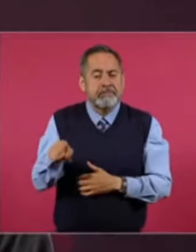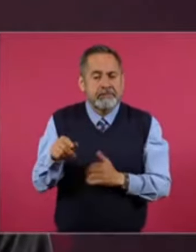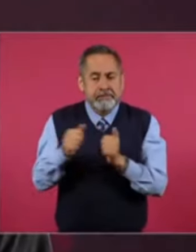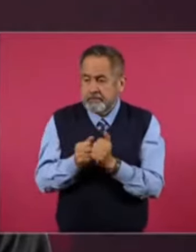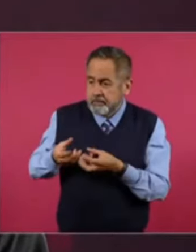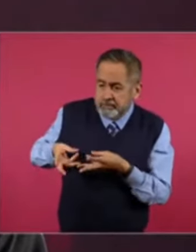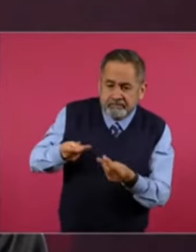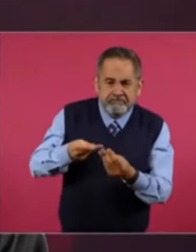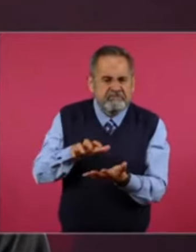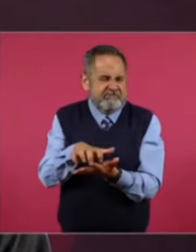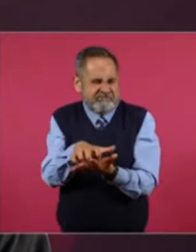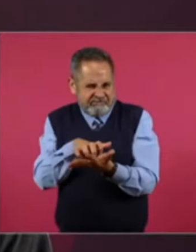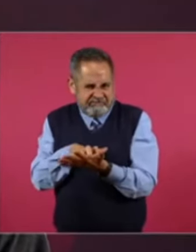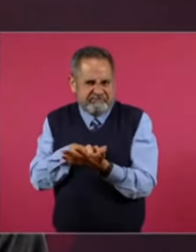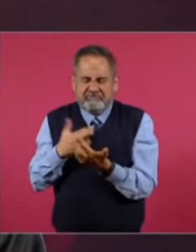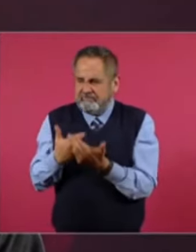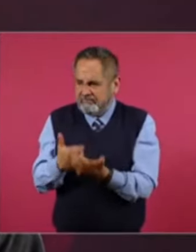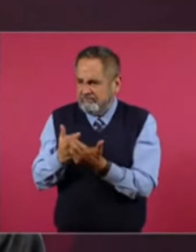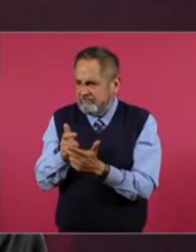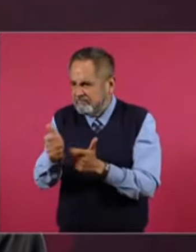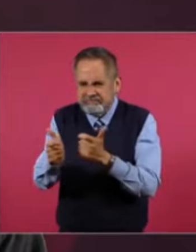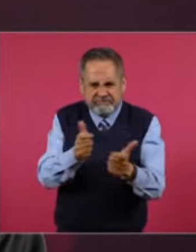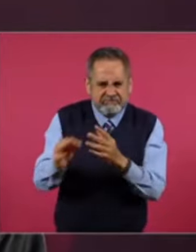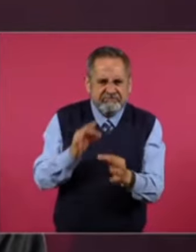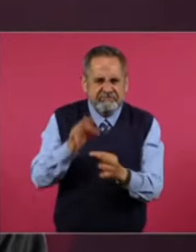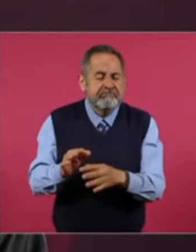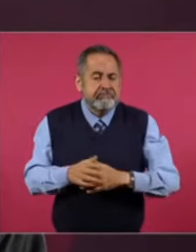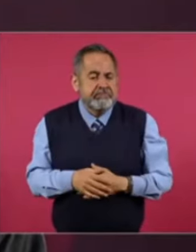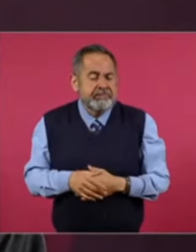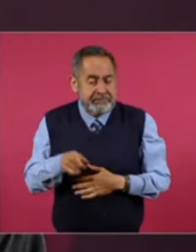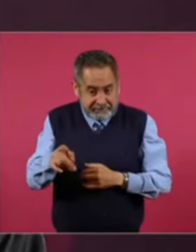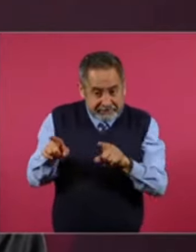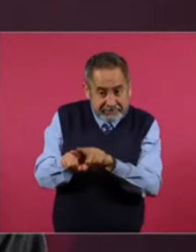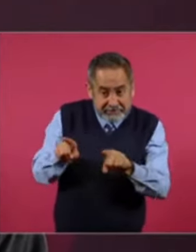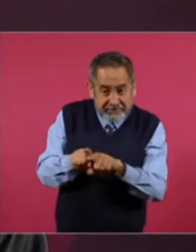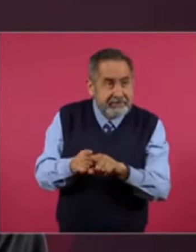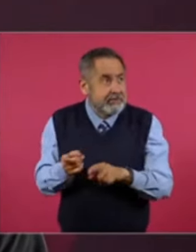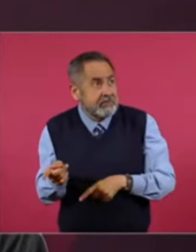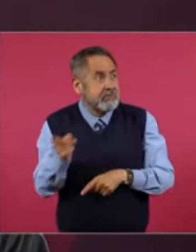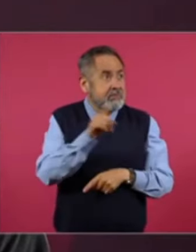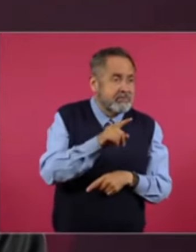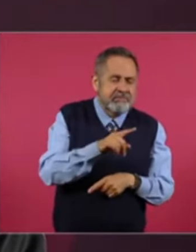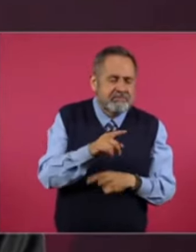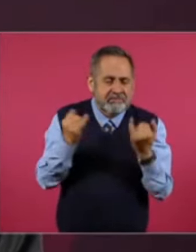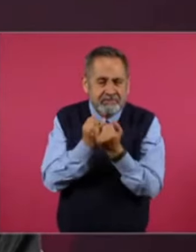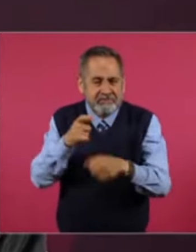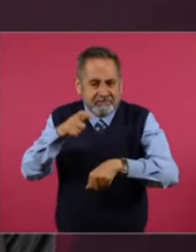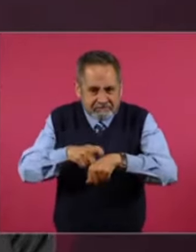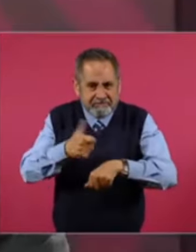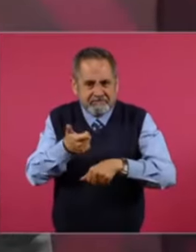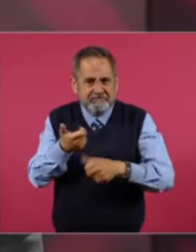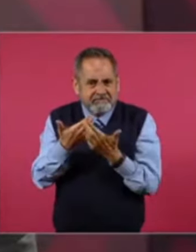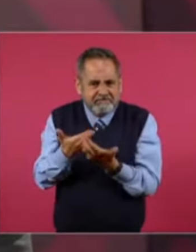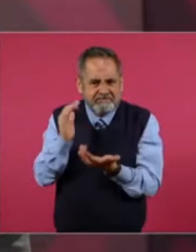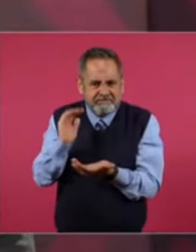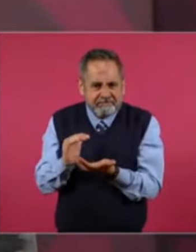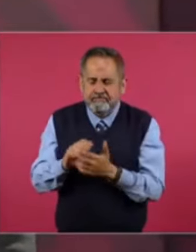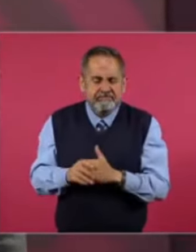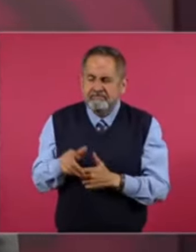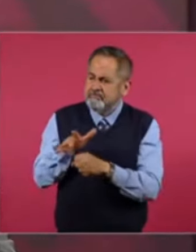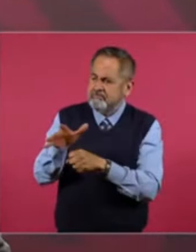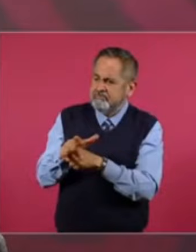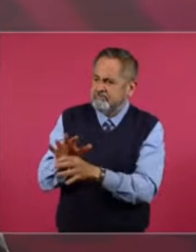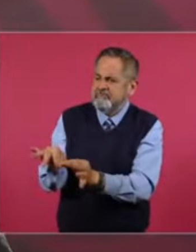Costos. Bajos. No se hace una refinería. En ese tiempo. Y con ese. Precio.